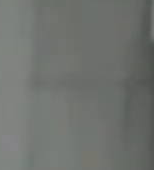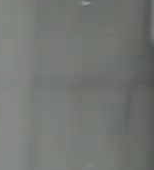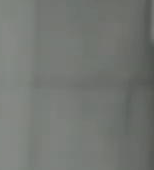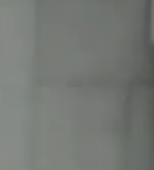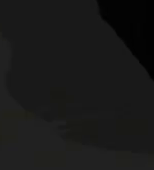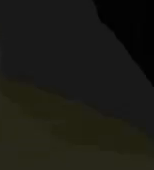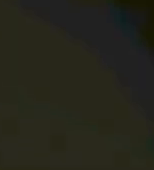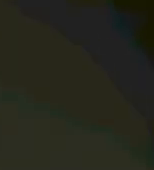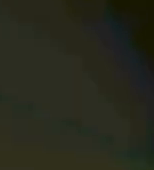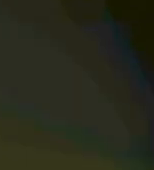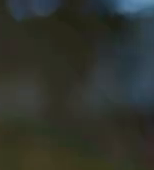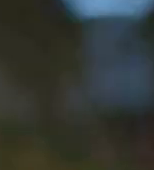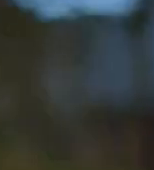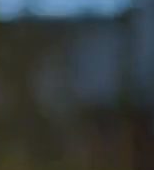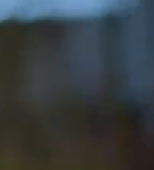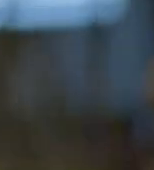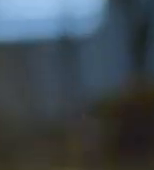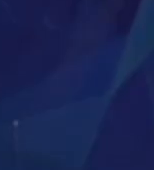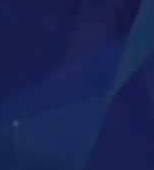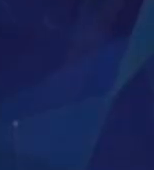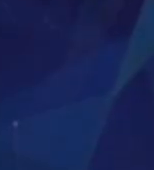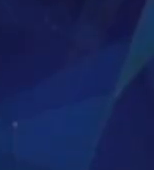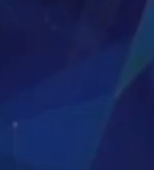por MX Nuestro Cine